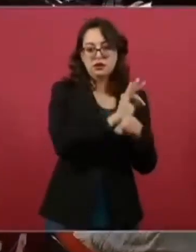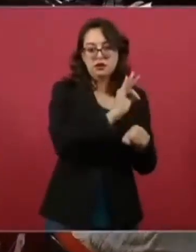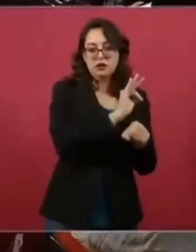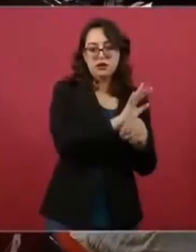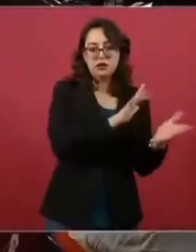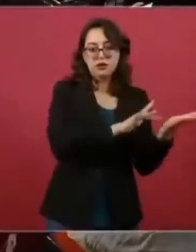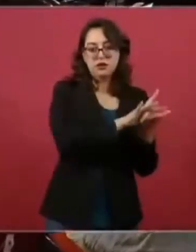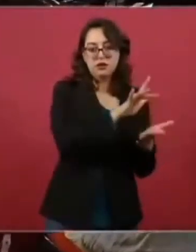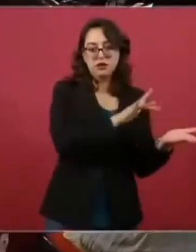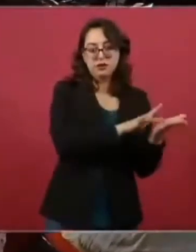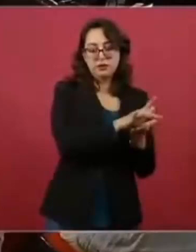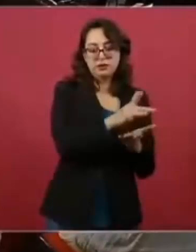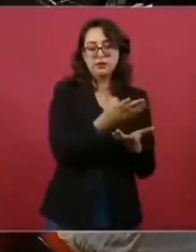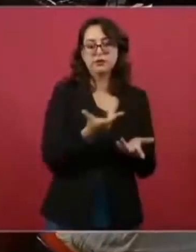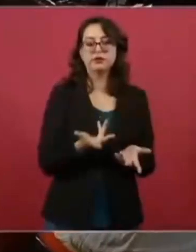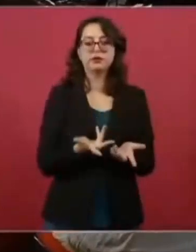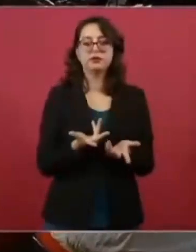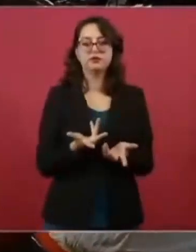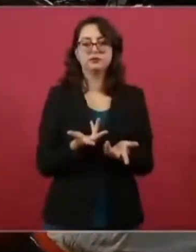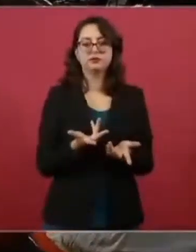pues fueron los que decidieron.